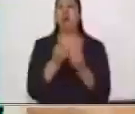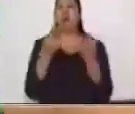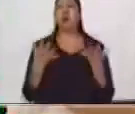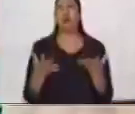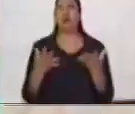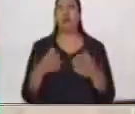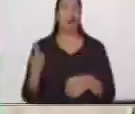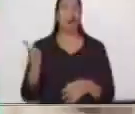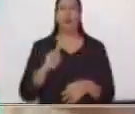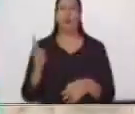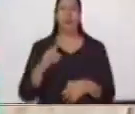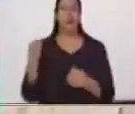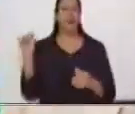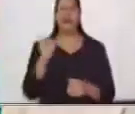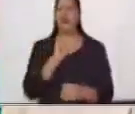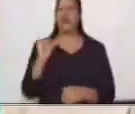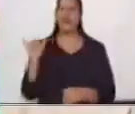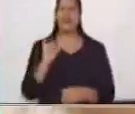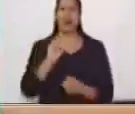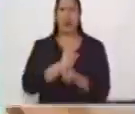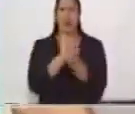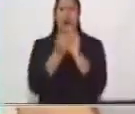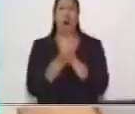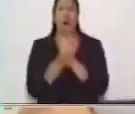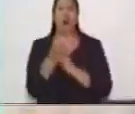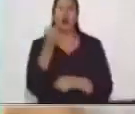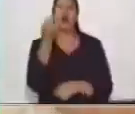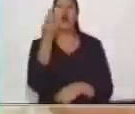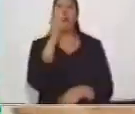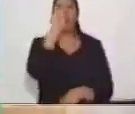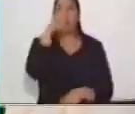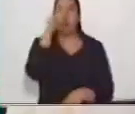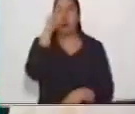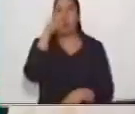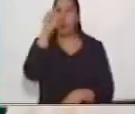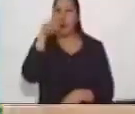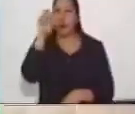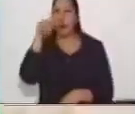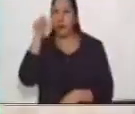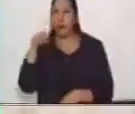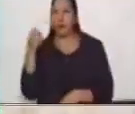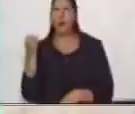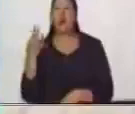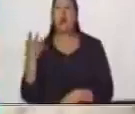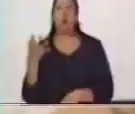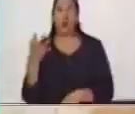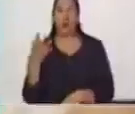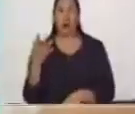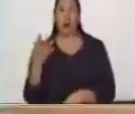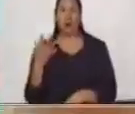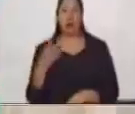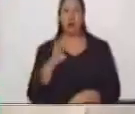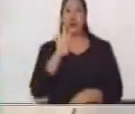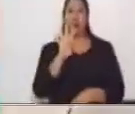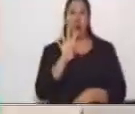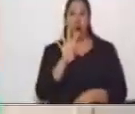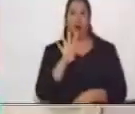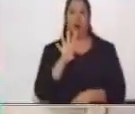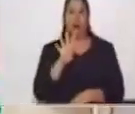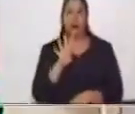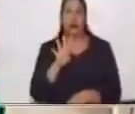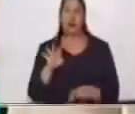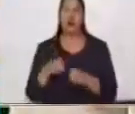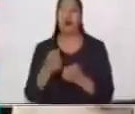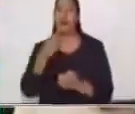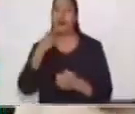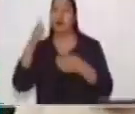presentando la misma. Aquí cambia. ¿Cuántos palitos puedes observar? Puedes observar cuatro. Y de pelo largo,